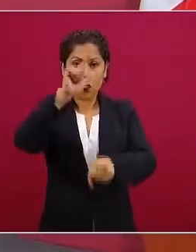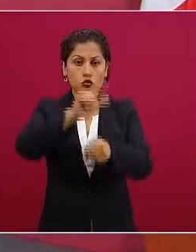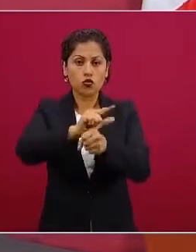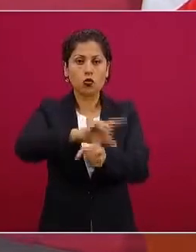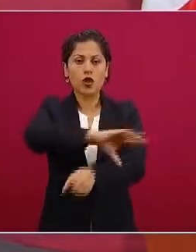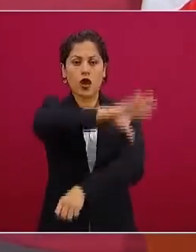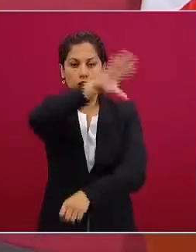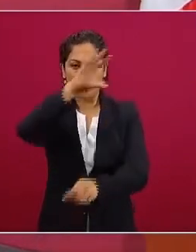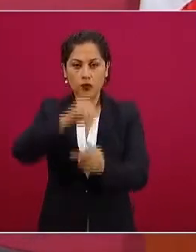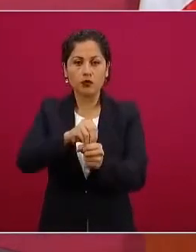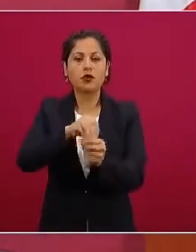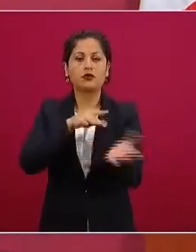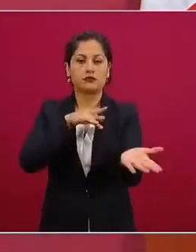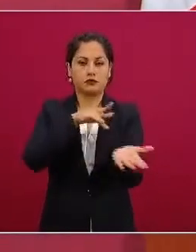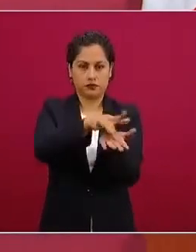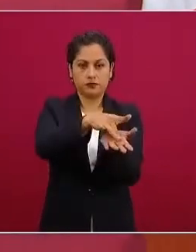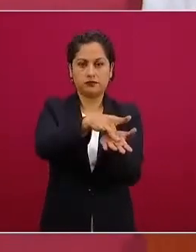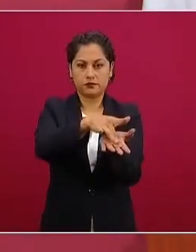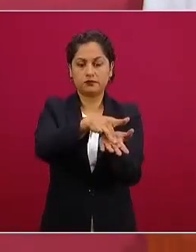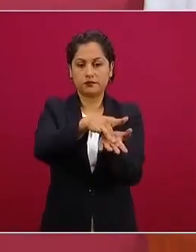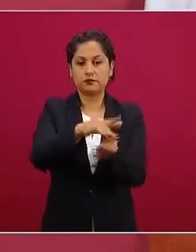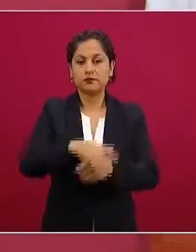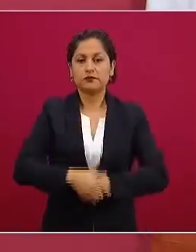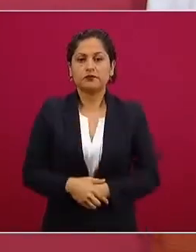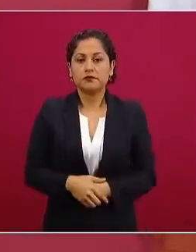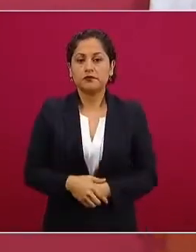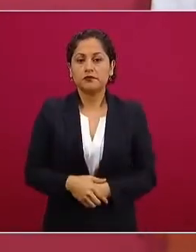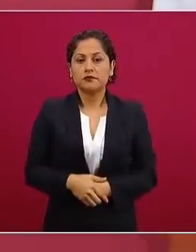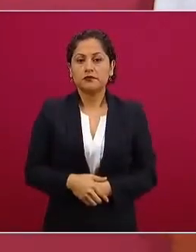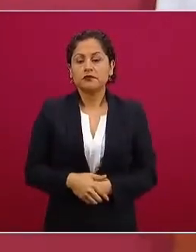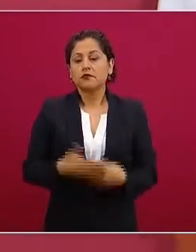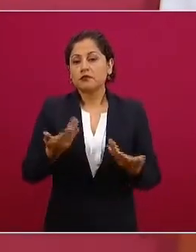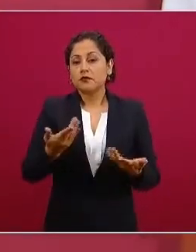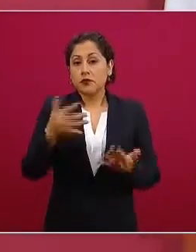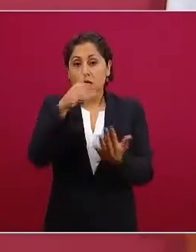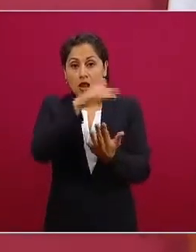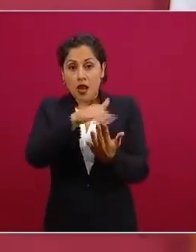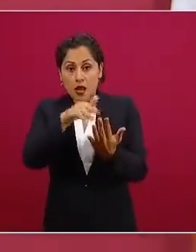apoya la promoción de la lectura